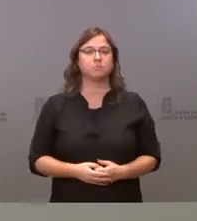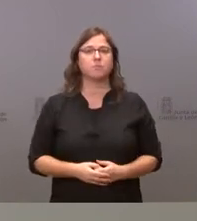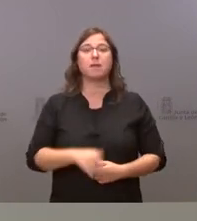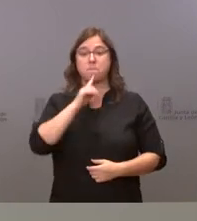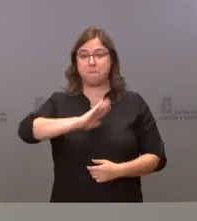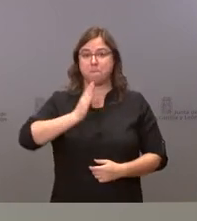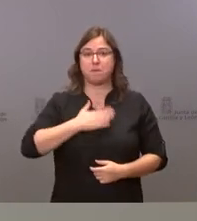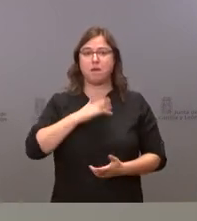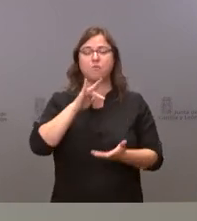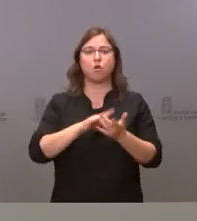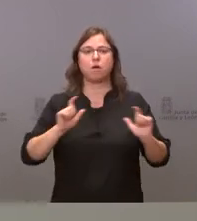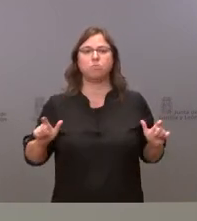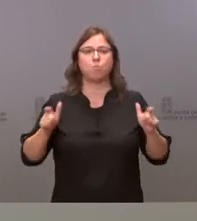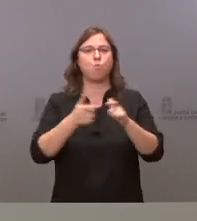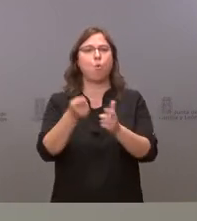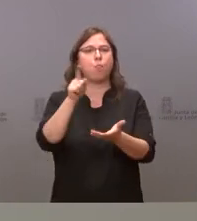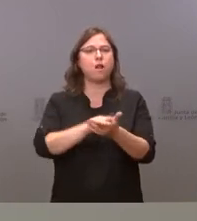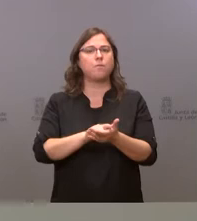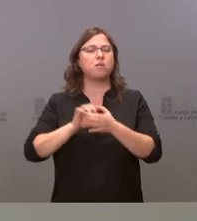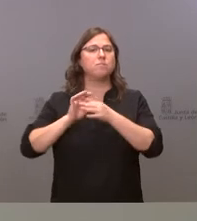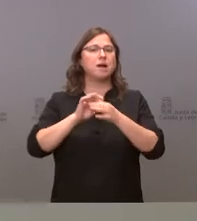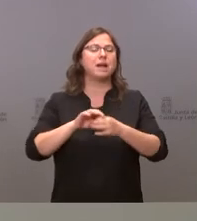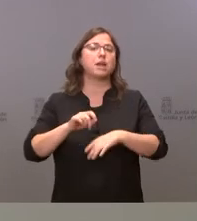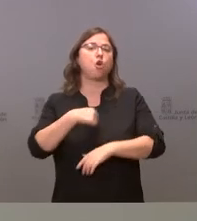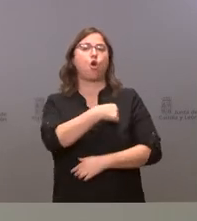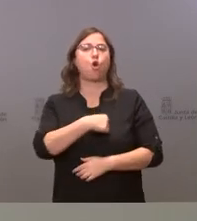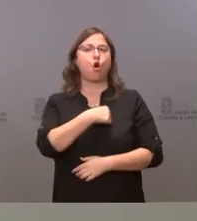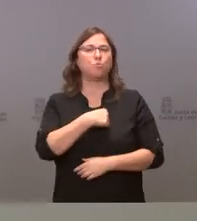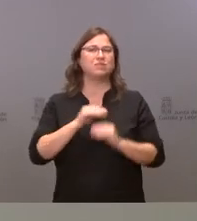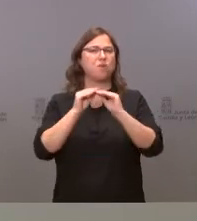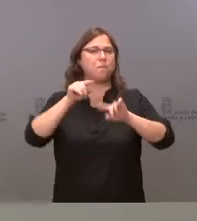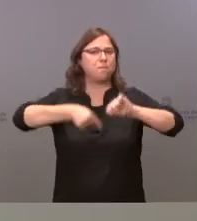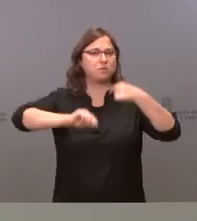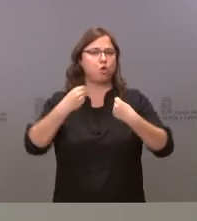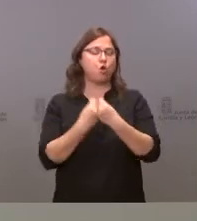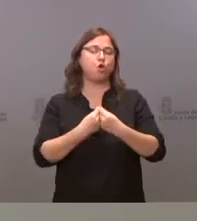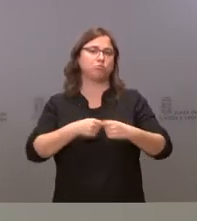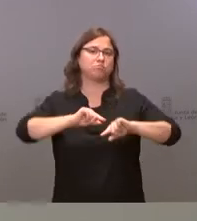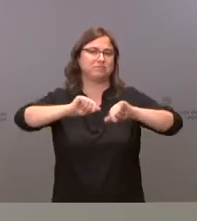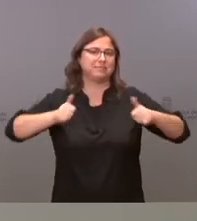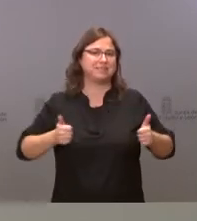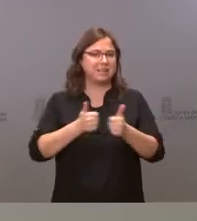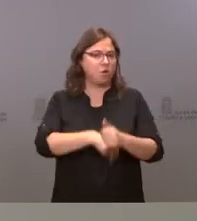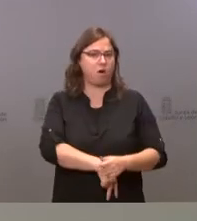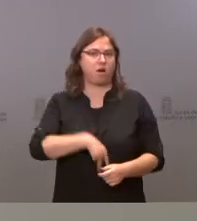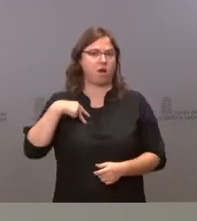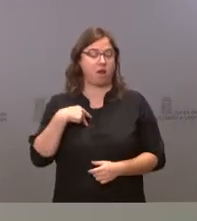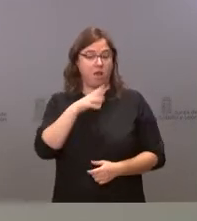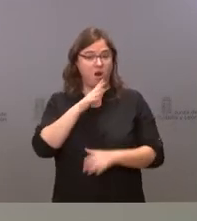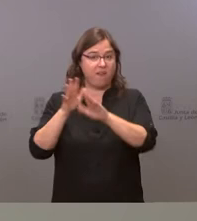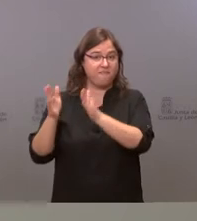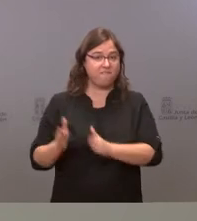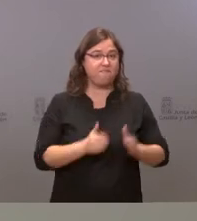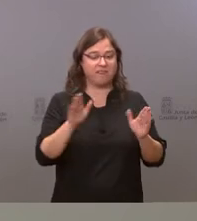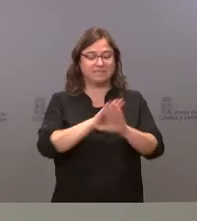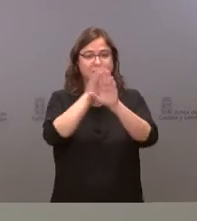mañana tenemos una nueva reunión de la comisión funcional del presupuesto con los secretarios generales en esta fase final de cuadre